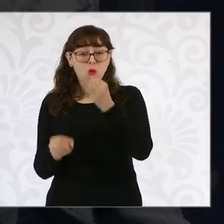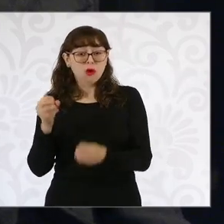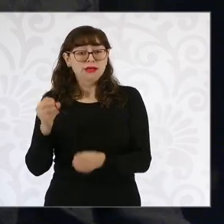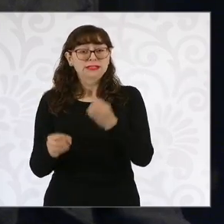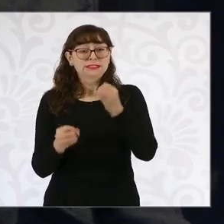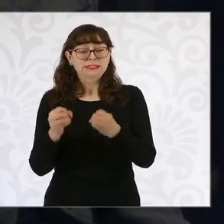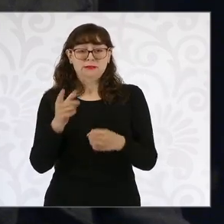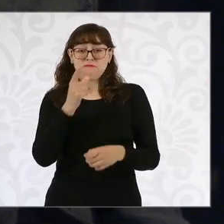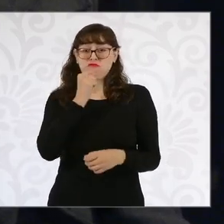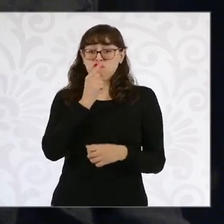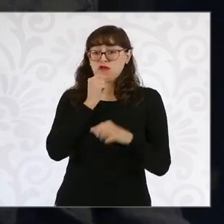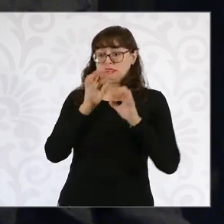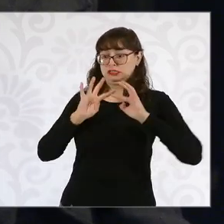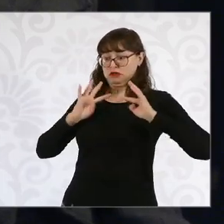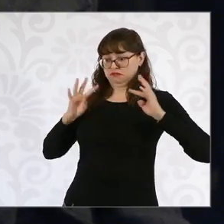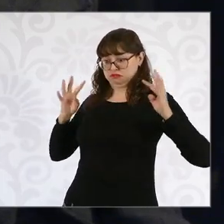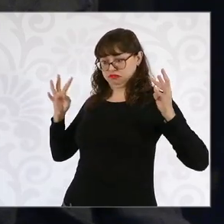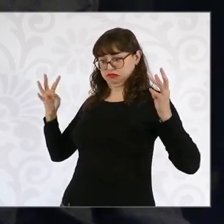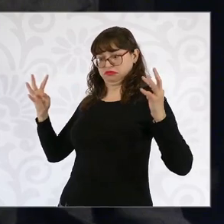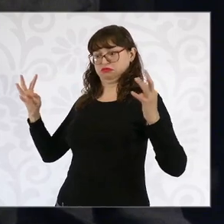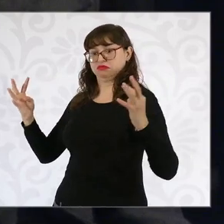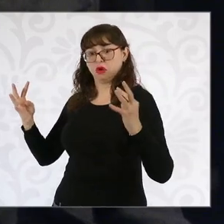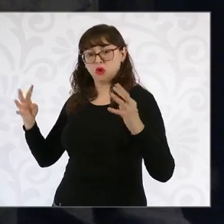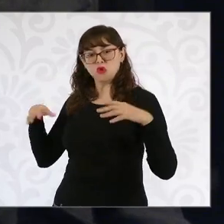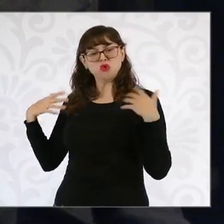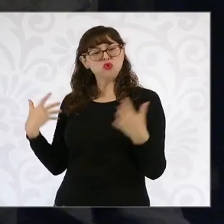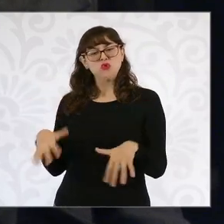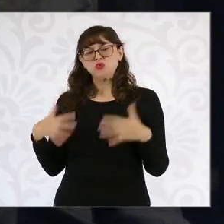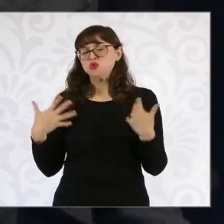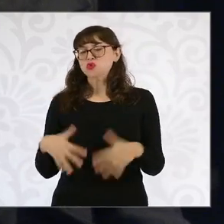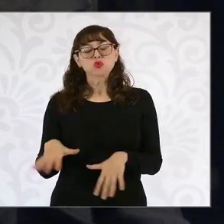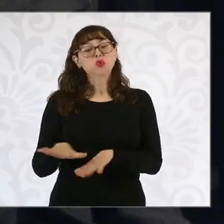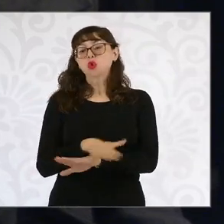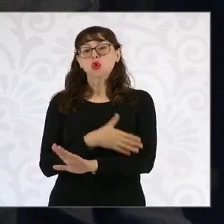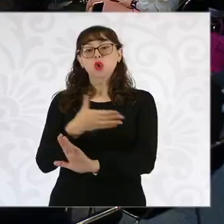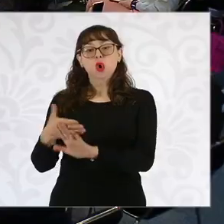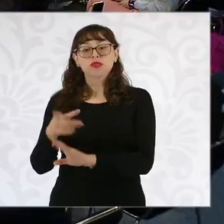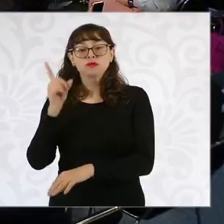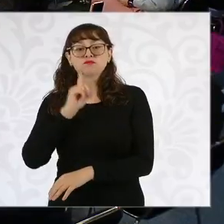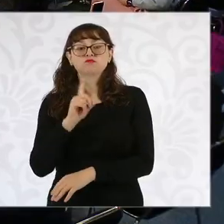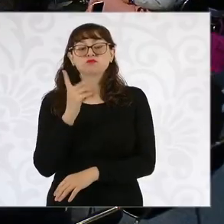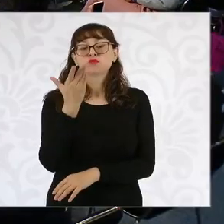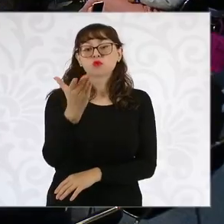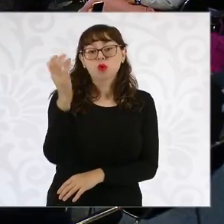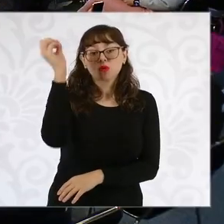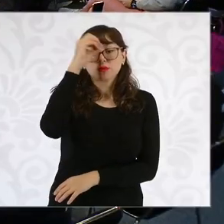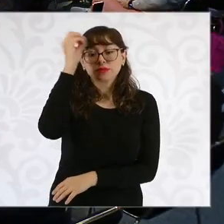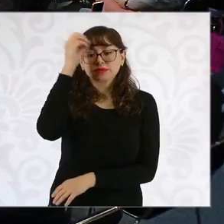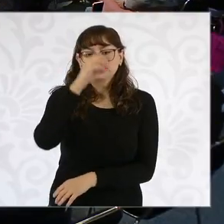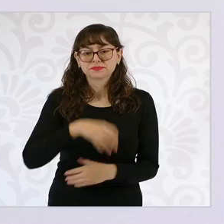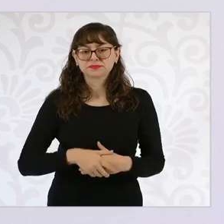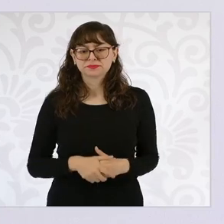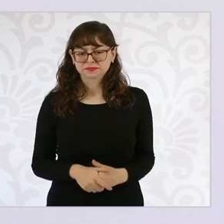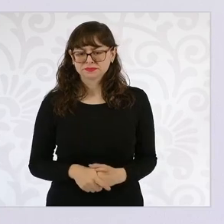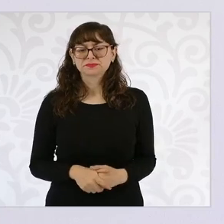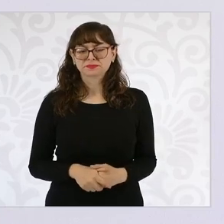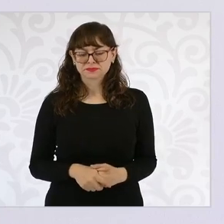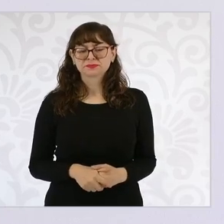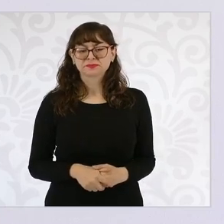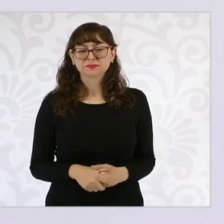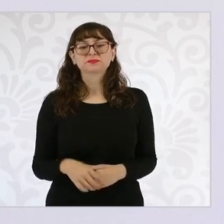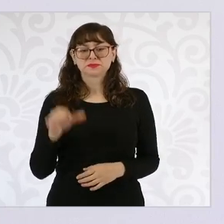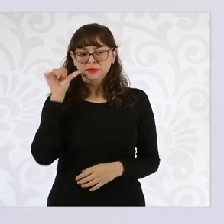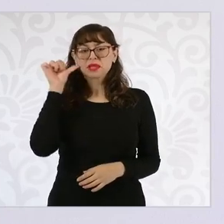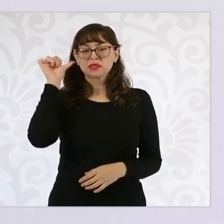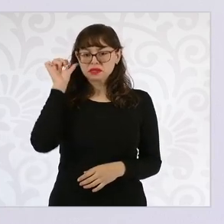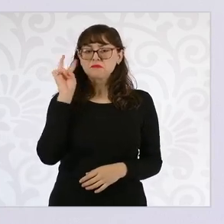una violación a su libertad de expresión. En fin, bueno, pues saber su opinión, presidenta. Sí, ayer vi las fotografías en las